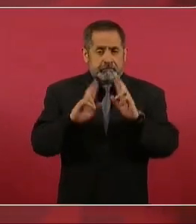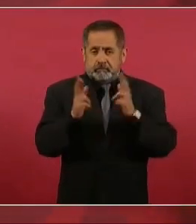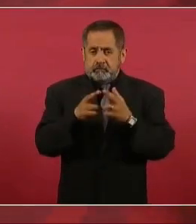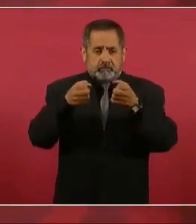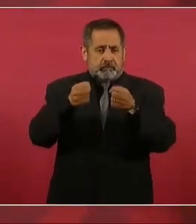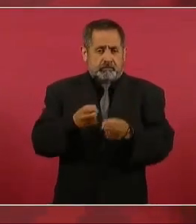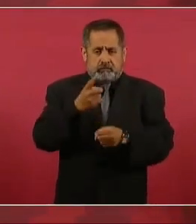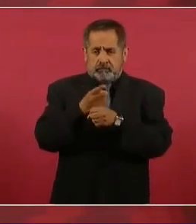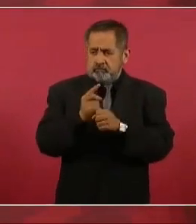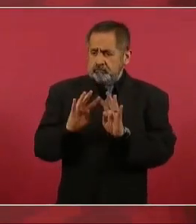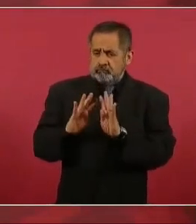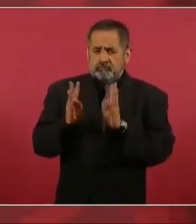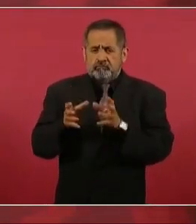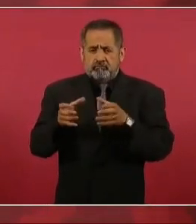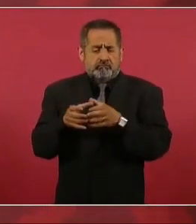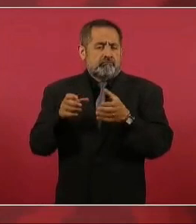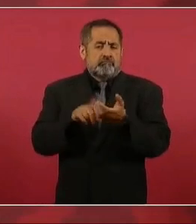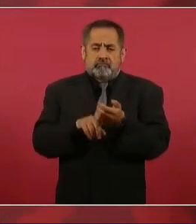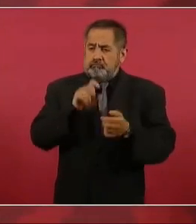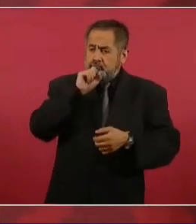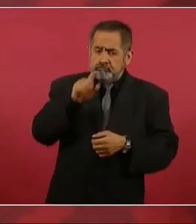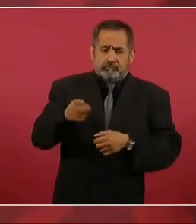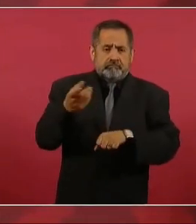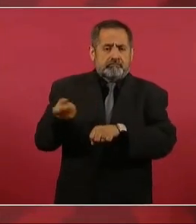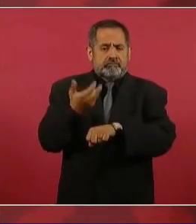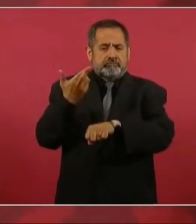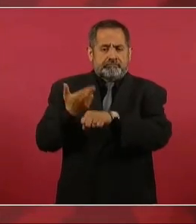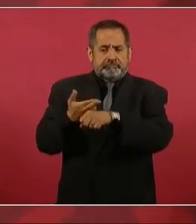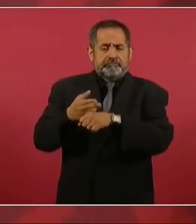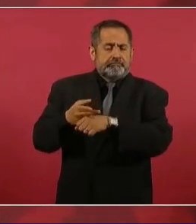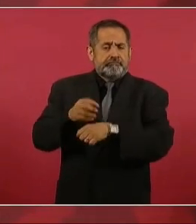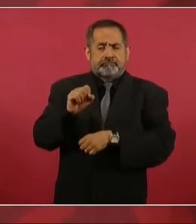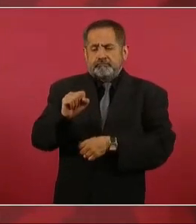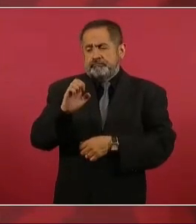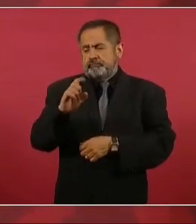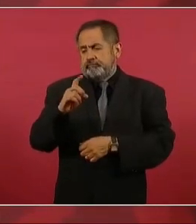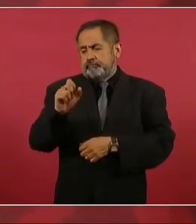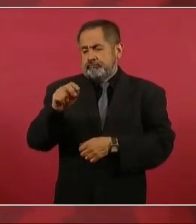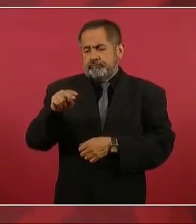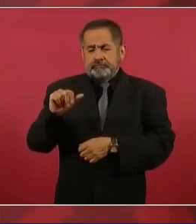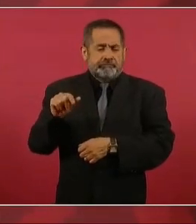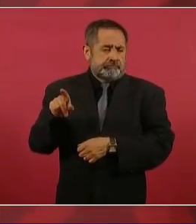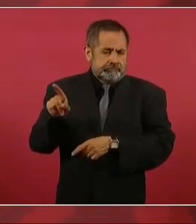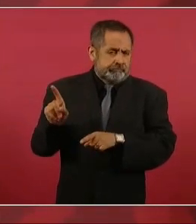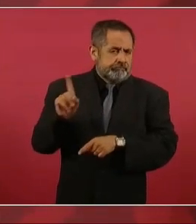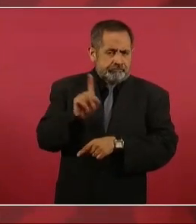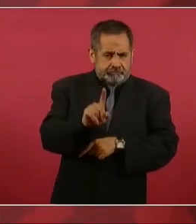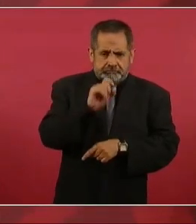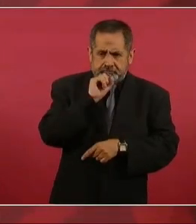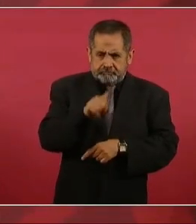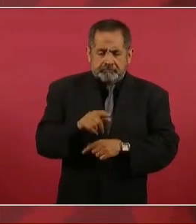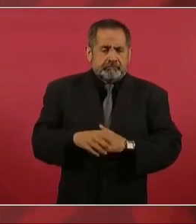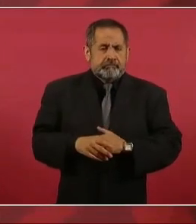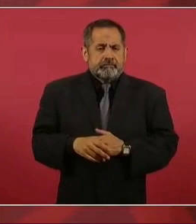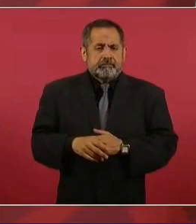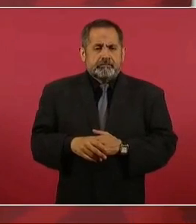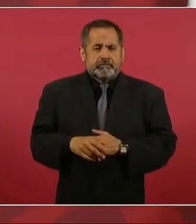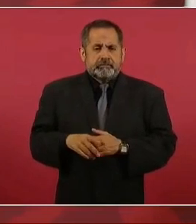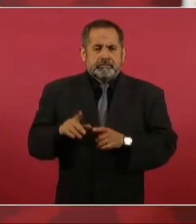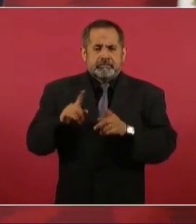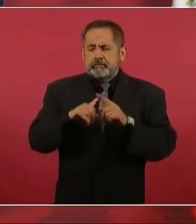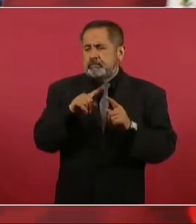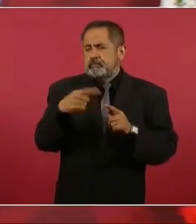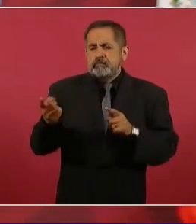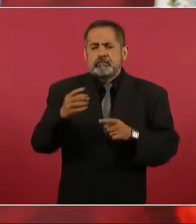seguridad va a estar el secretario de la Defensa, creo que el jefe de Estado Mayor o